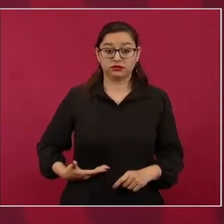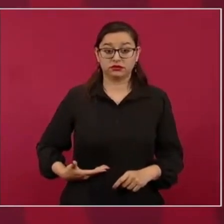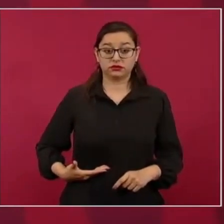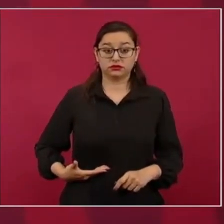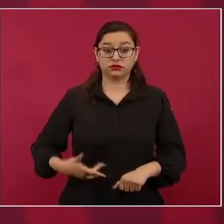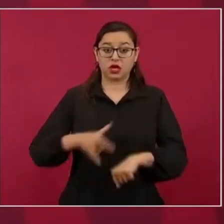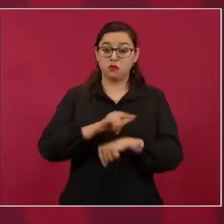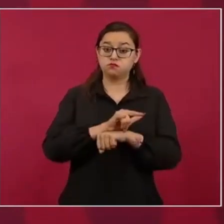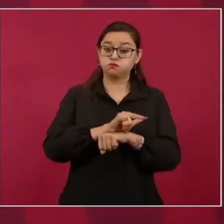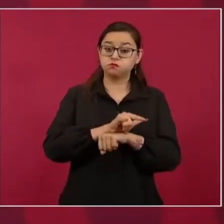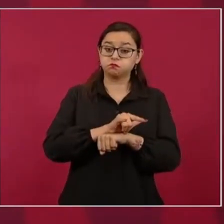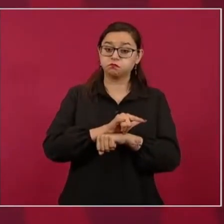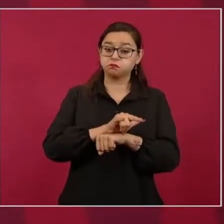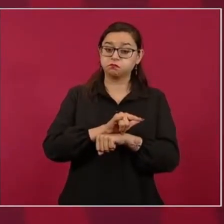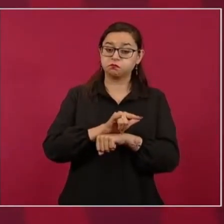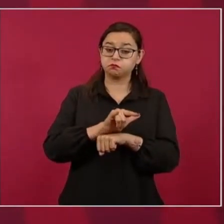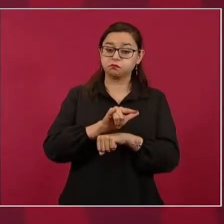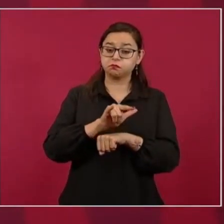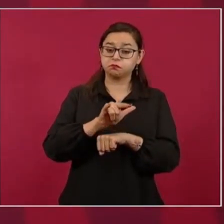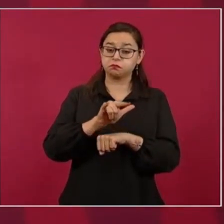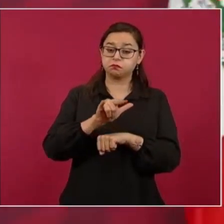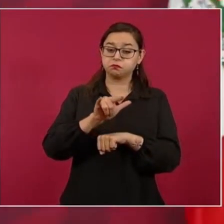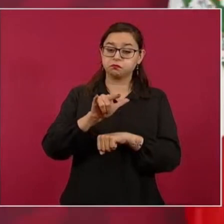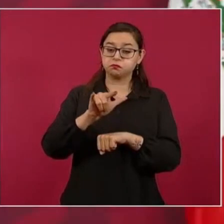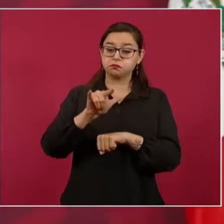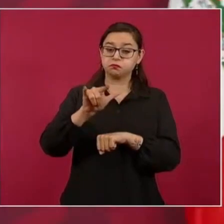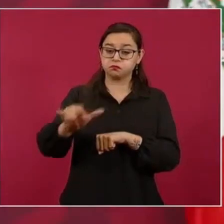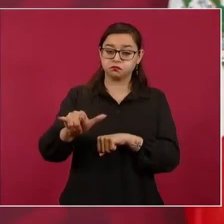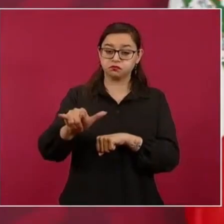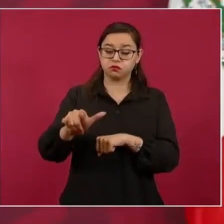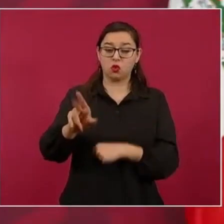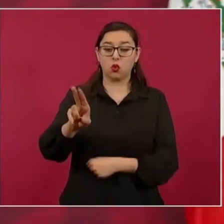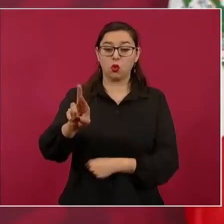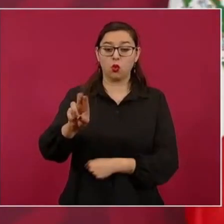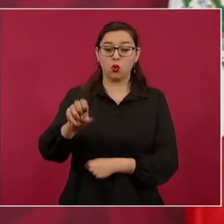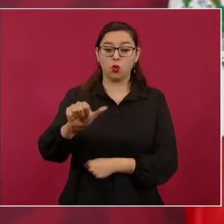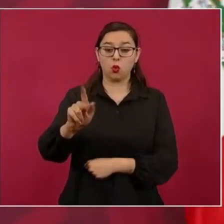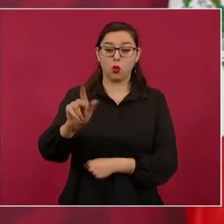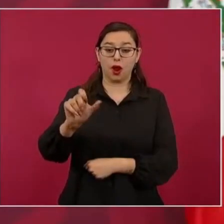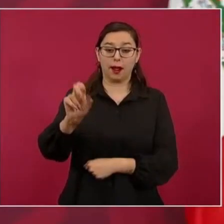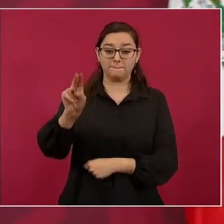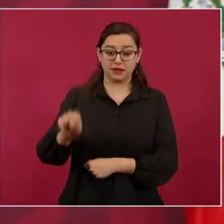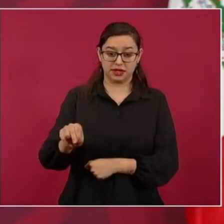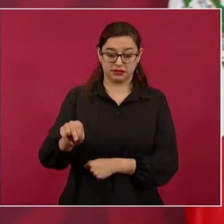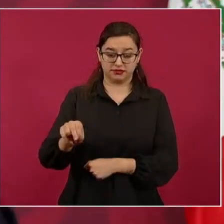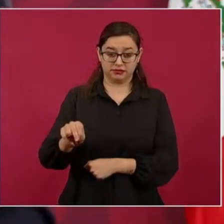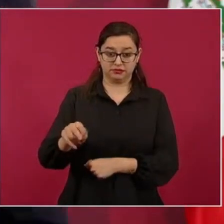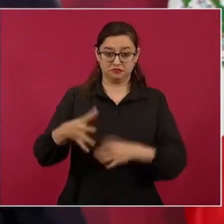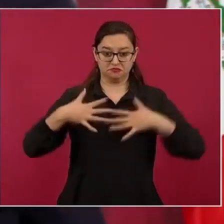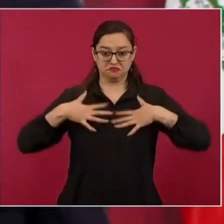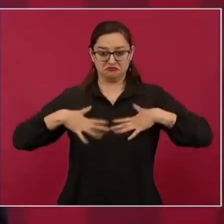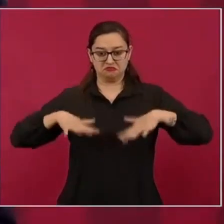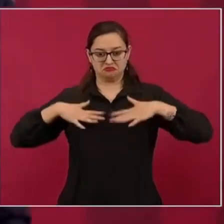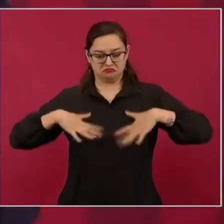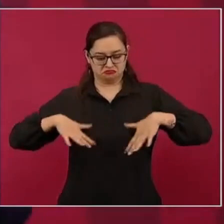Mayor y con los mandos del Ejército a Uruapan, vestido de